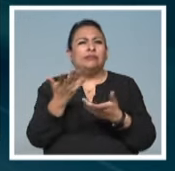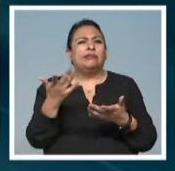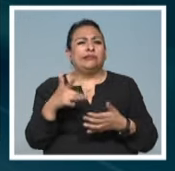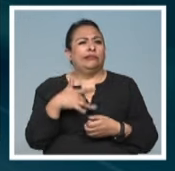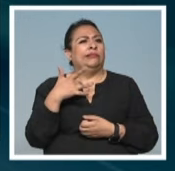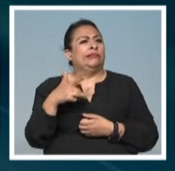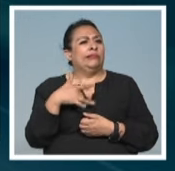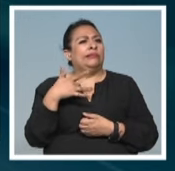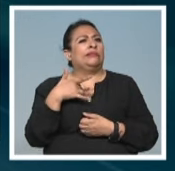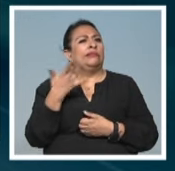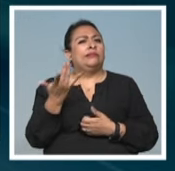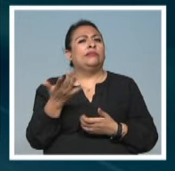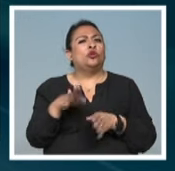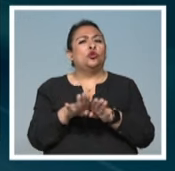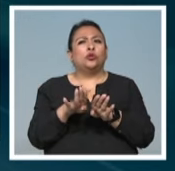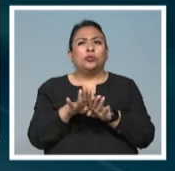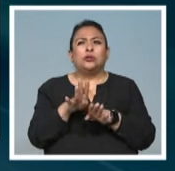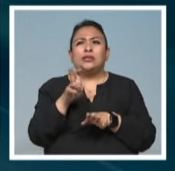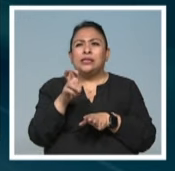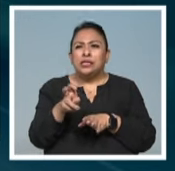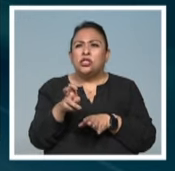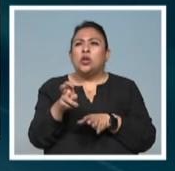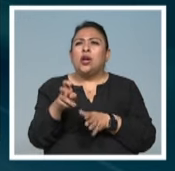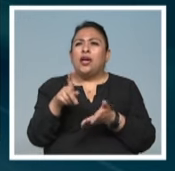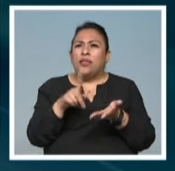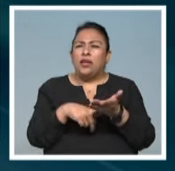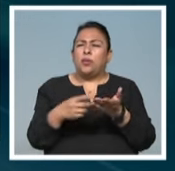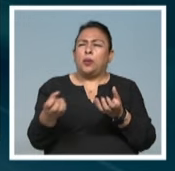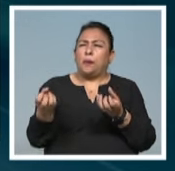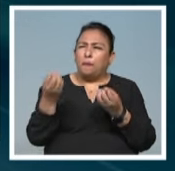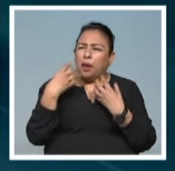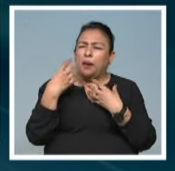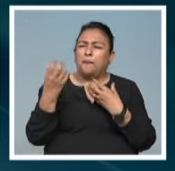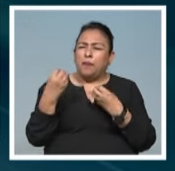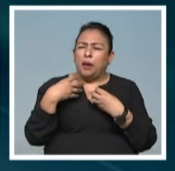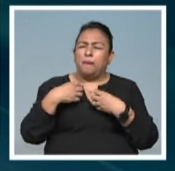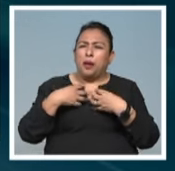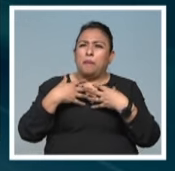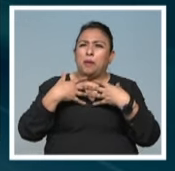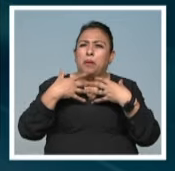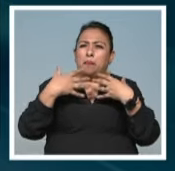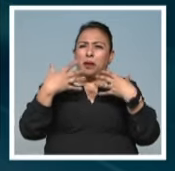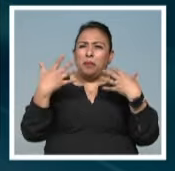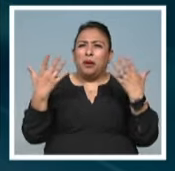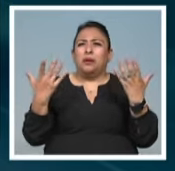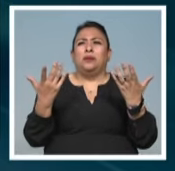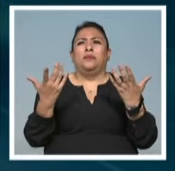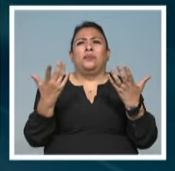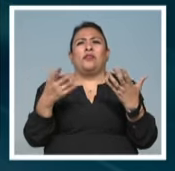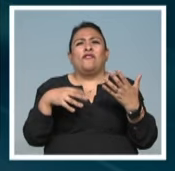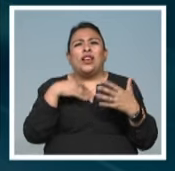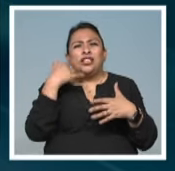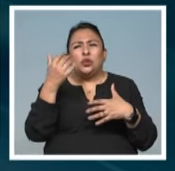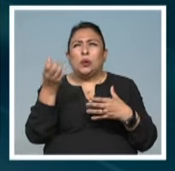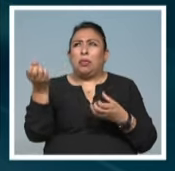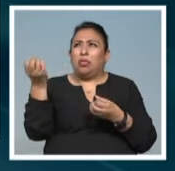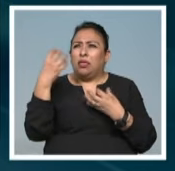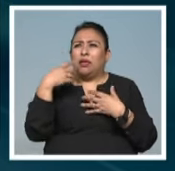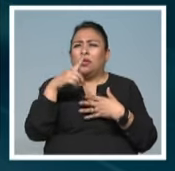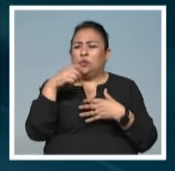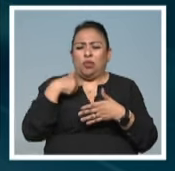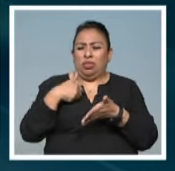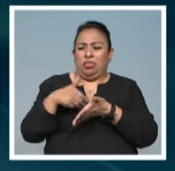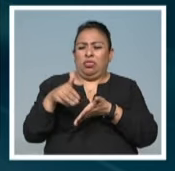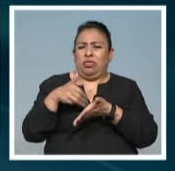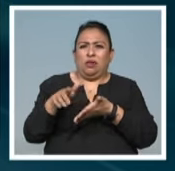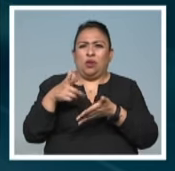provoca esta sensación de irnos llenando de todo? De todas estas basuras que al final tenemos que sacar